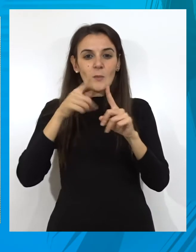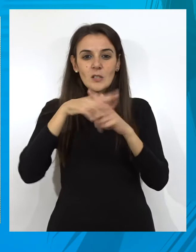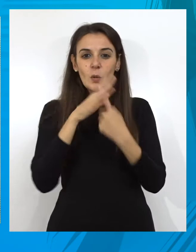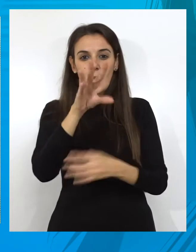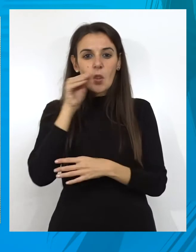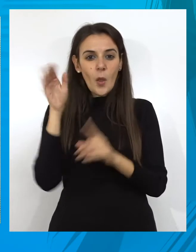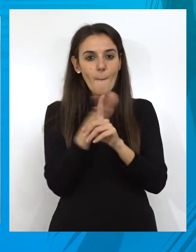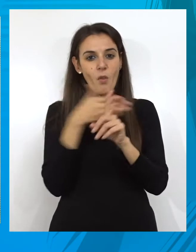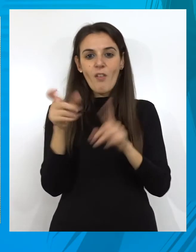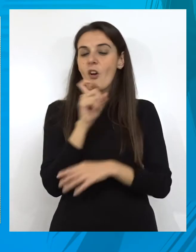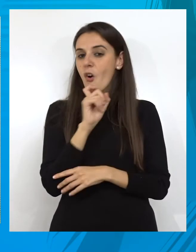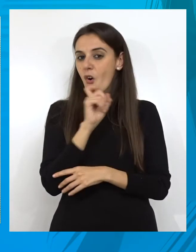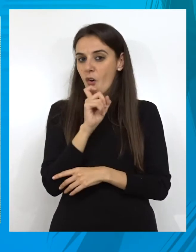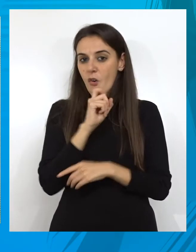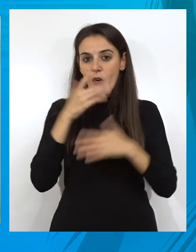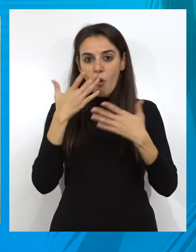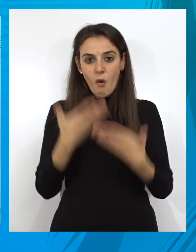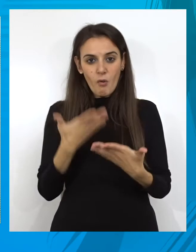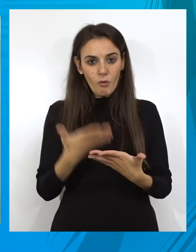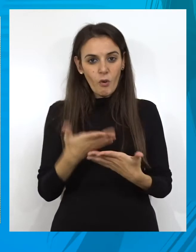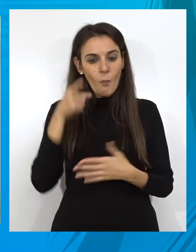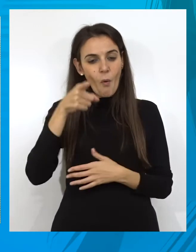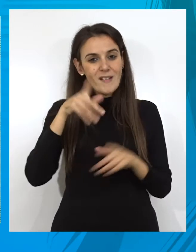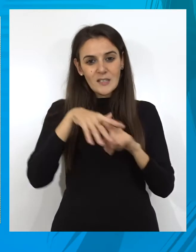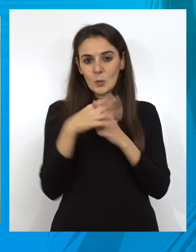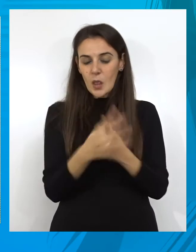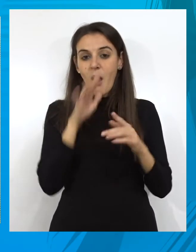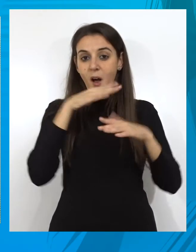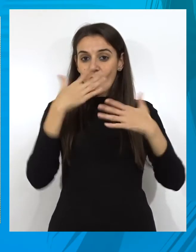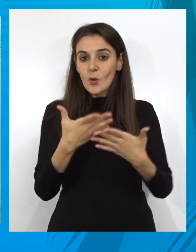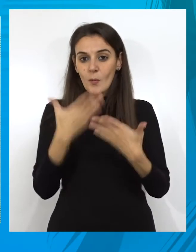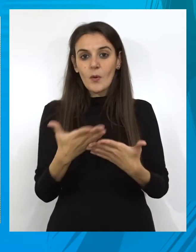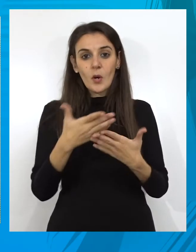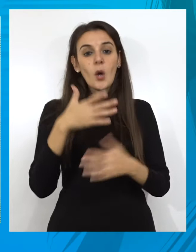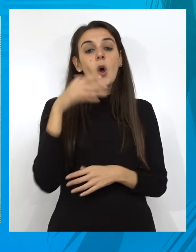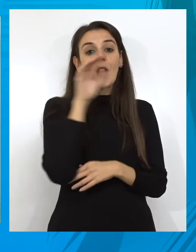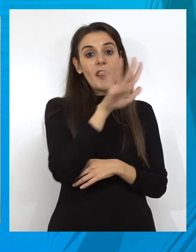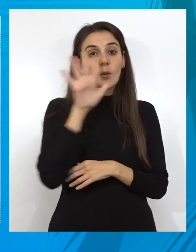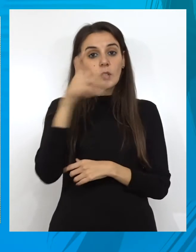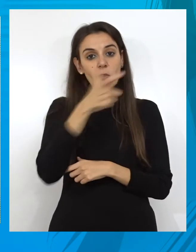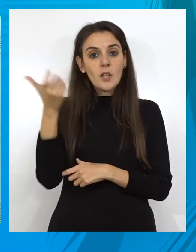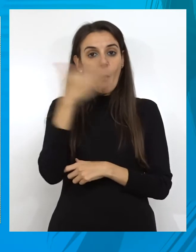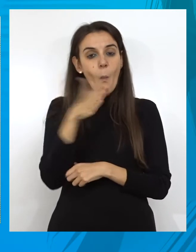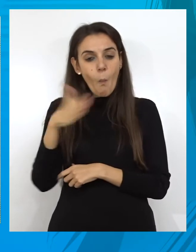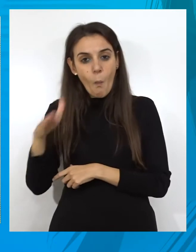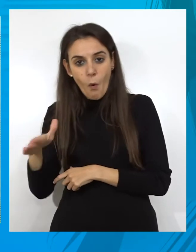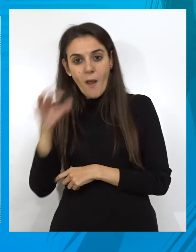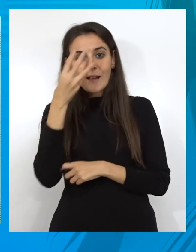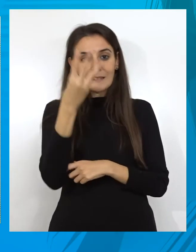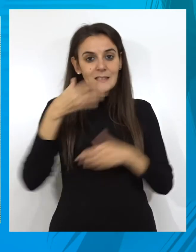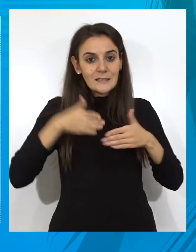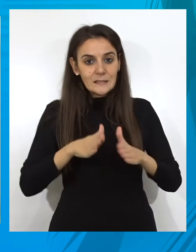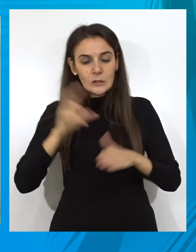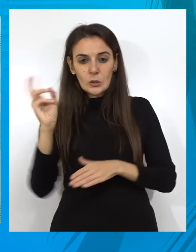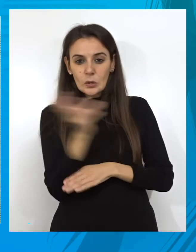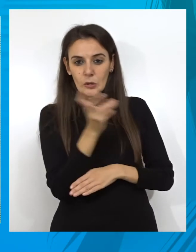entender la violencia de género y que no acabemos como estamos actualmente con las 55 mujeres asesinadas, los 3